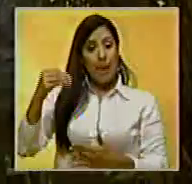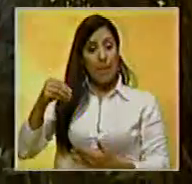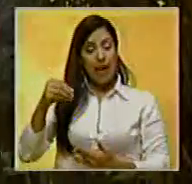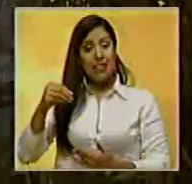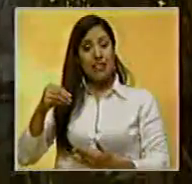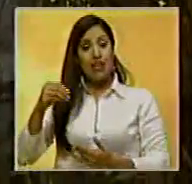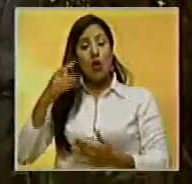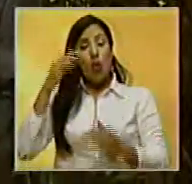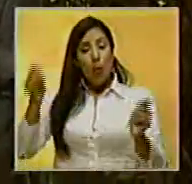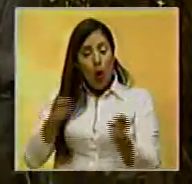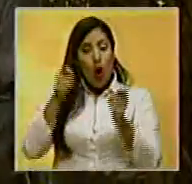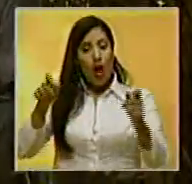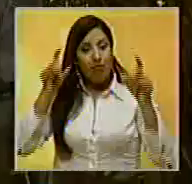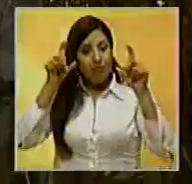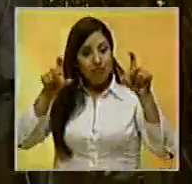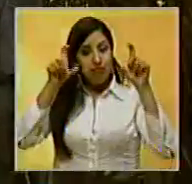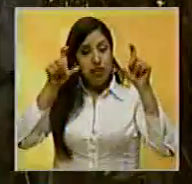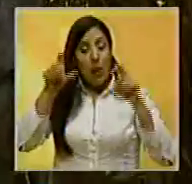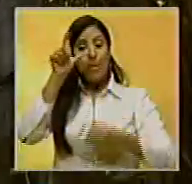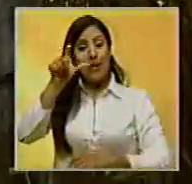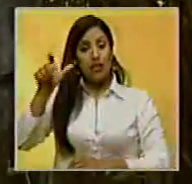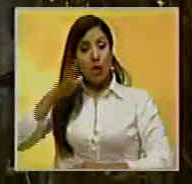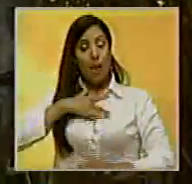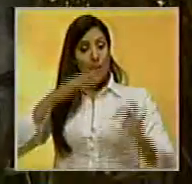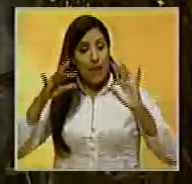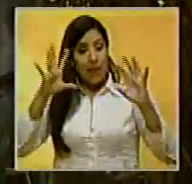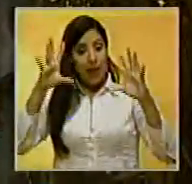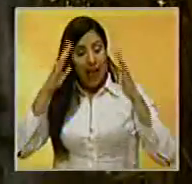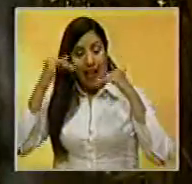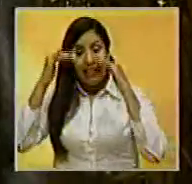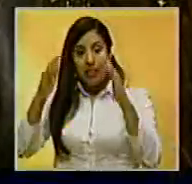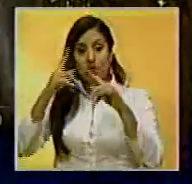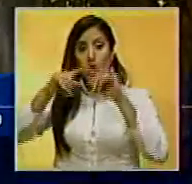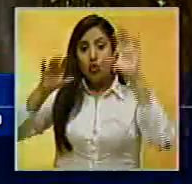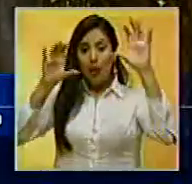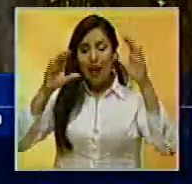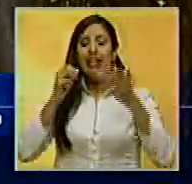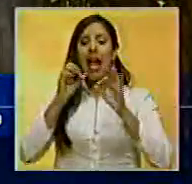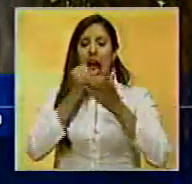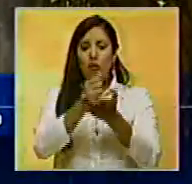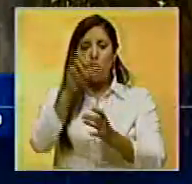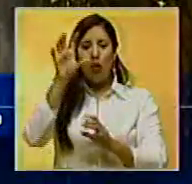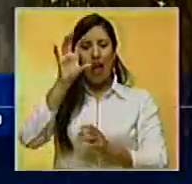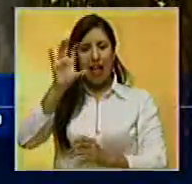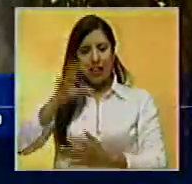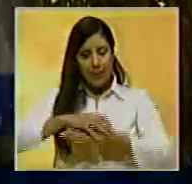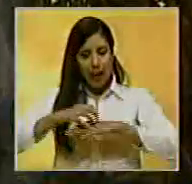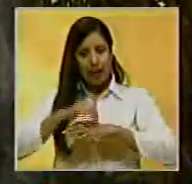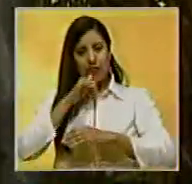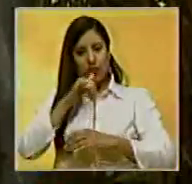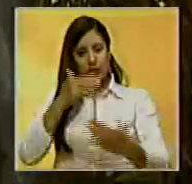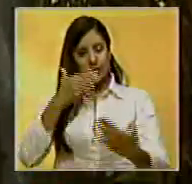con programas de gente que incluso ha sido preparada en el exterior. Santiago Gutiérrez, Noticiero Benevisión.